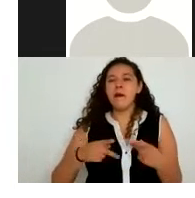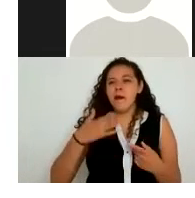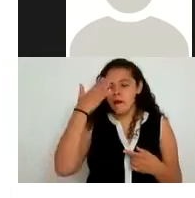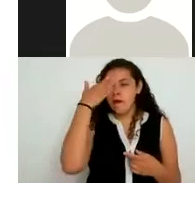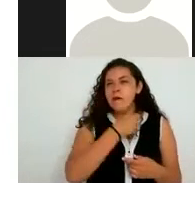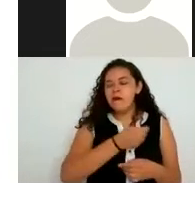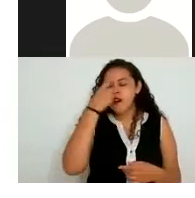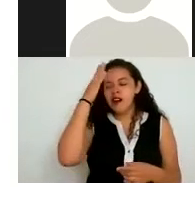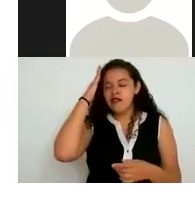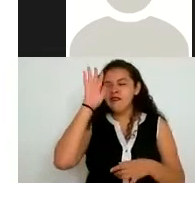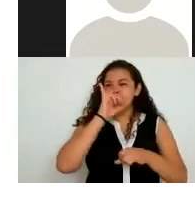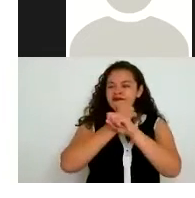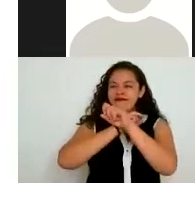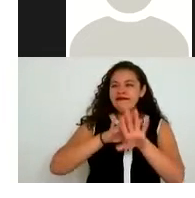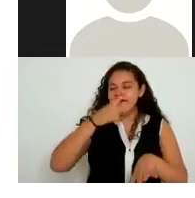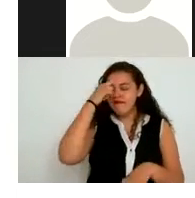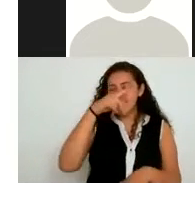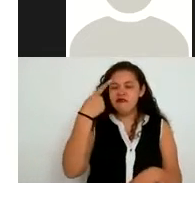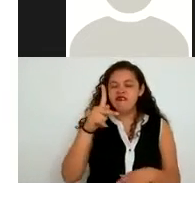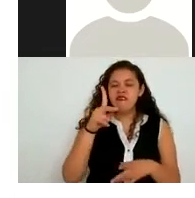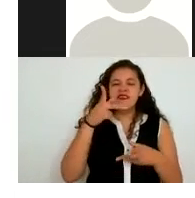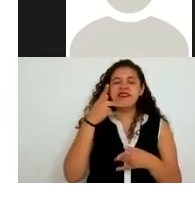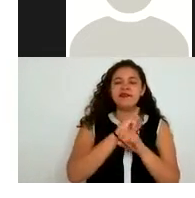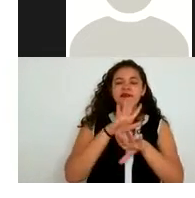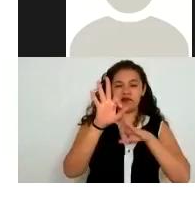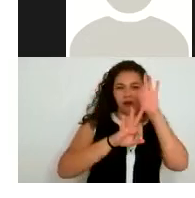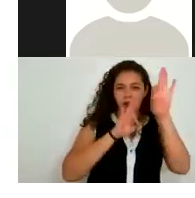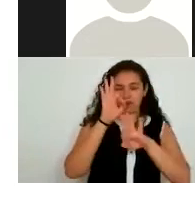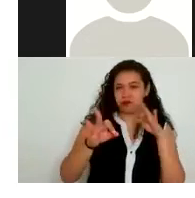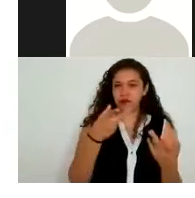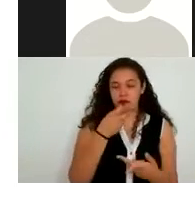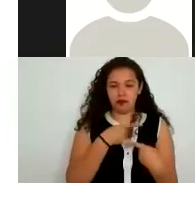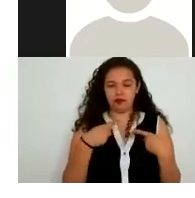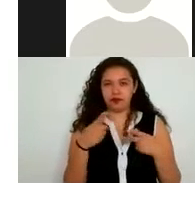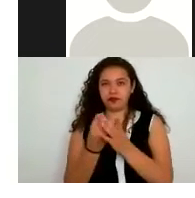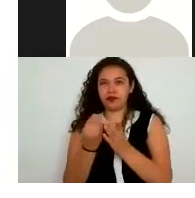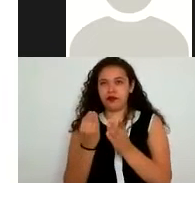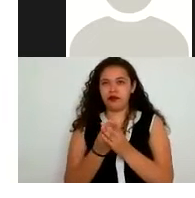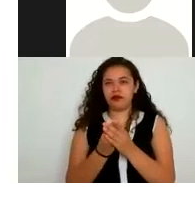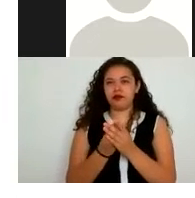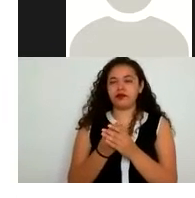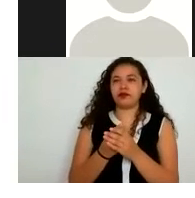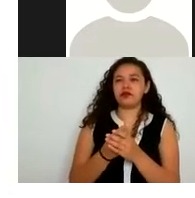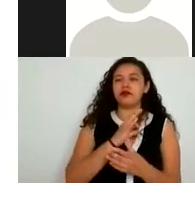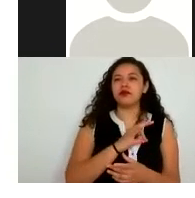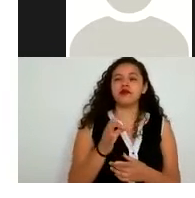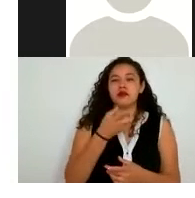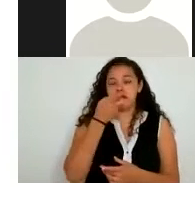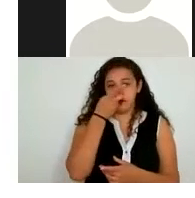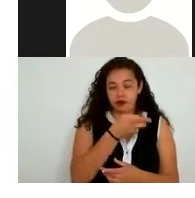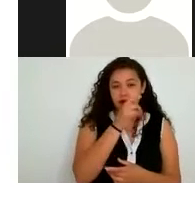para decidir sobre el tratamiento de sus datos personales puede ser tácito o expreso debe ser libre